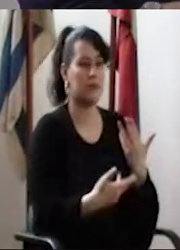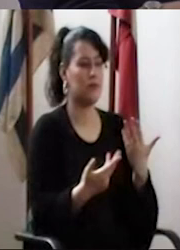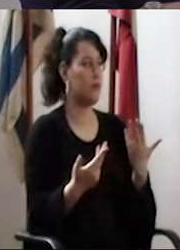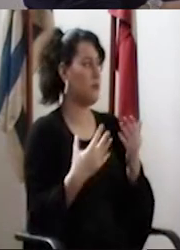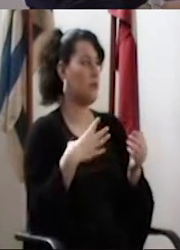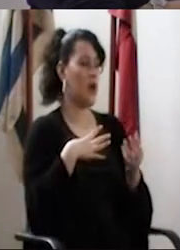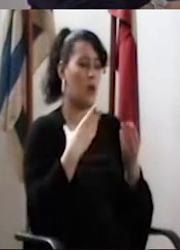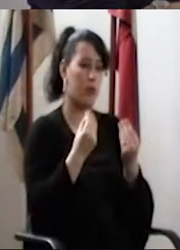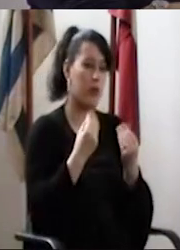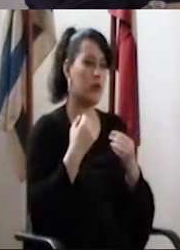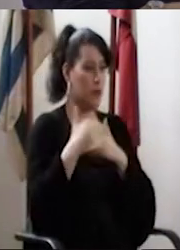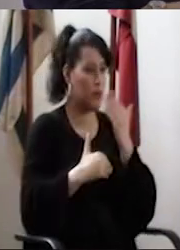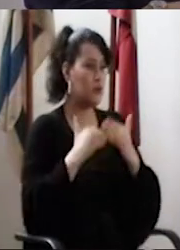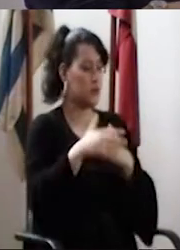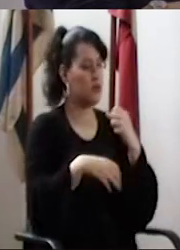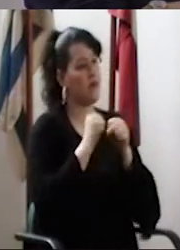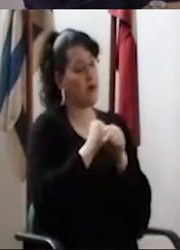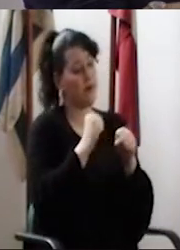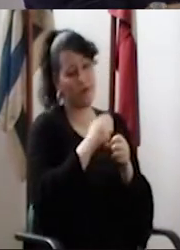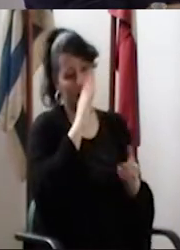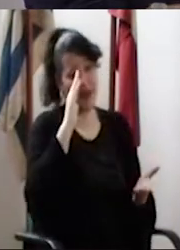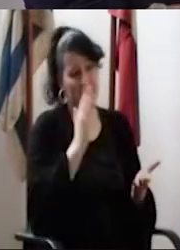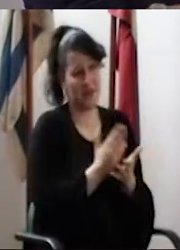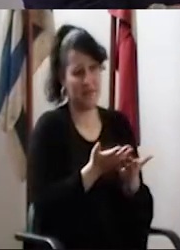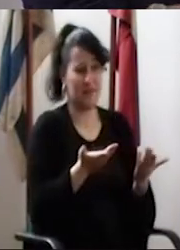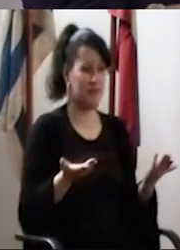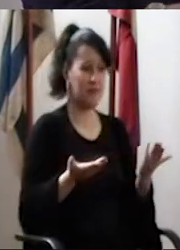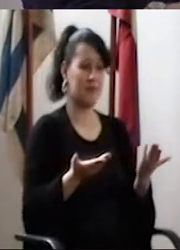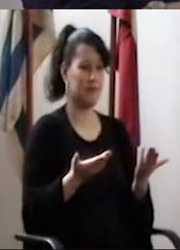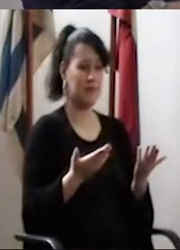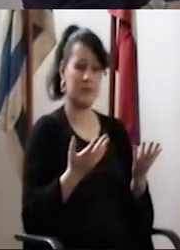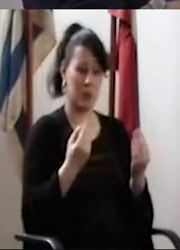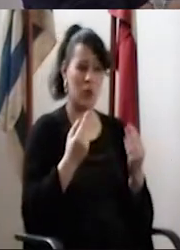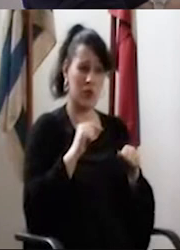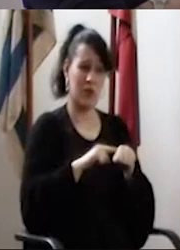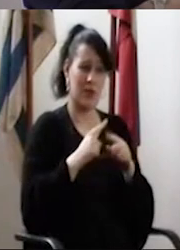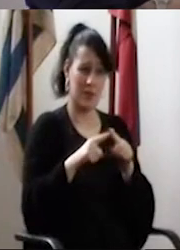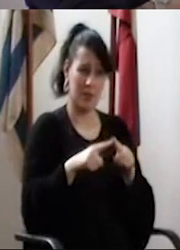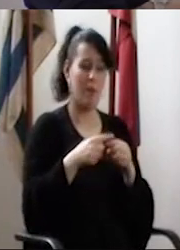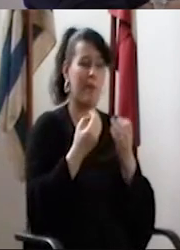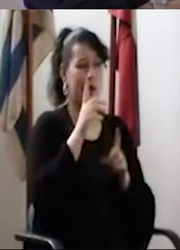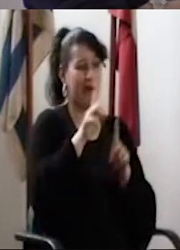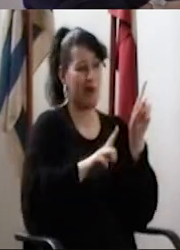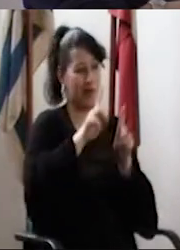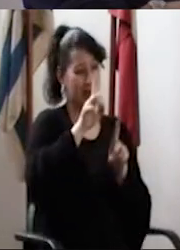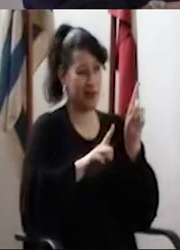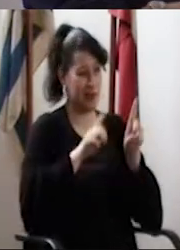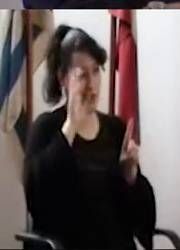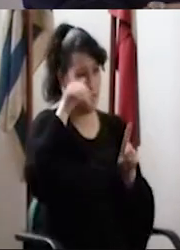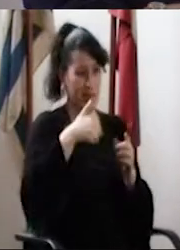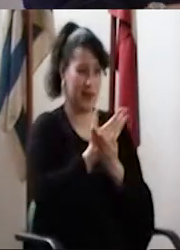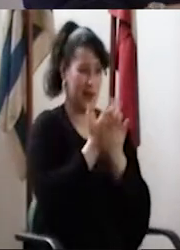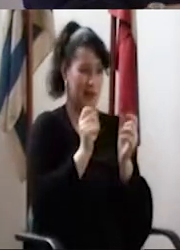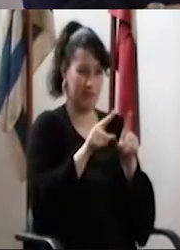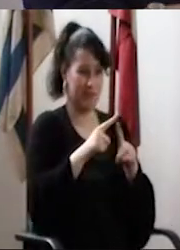que llevó su largo proceso. En fin, me parece que llevó su tiempo porque la universidad